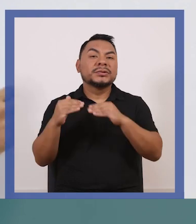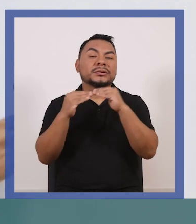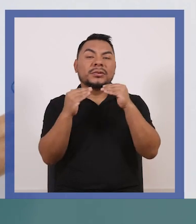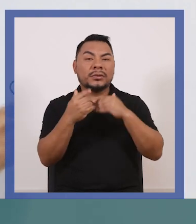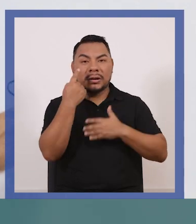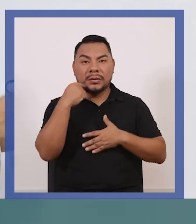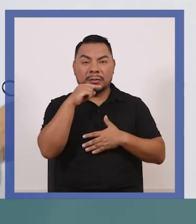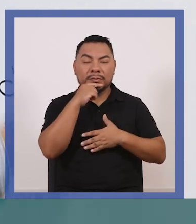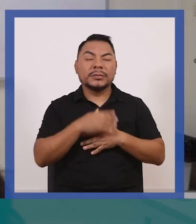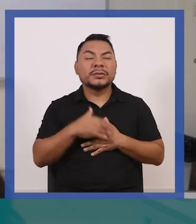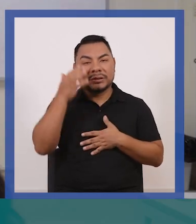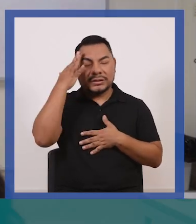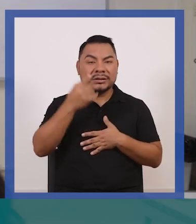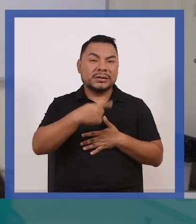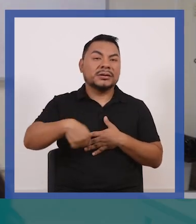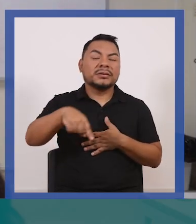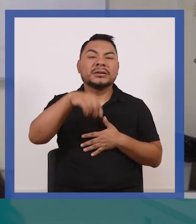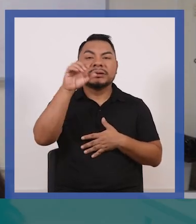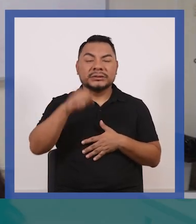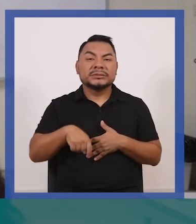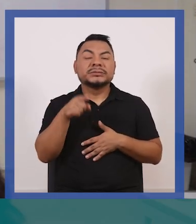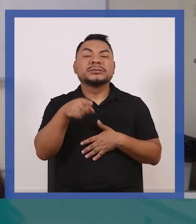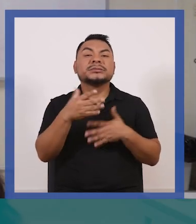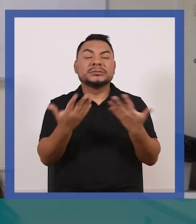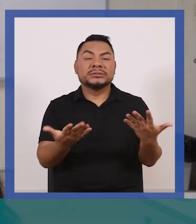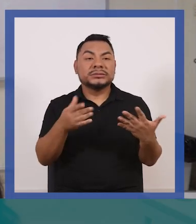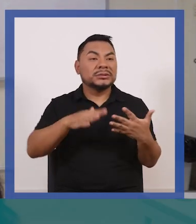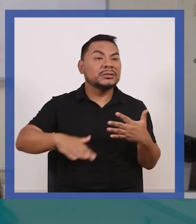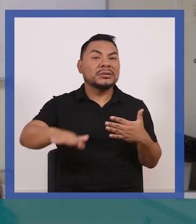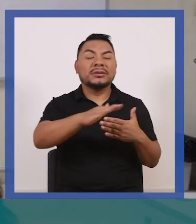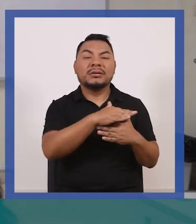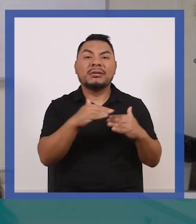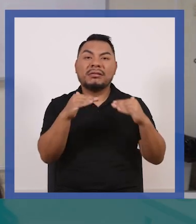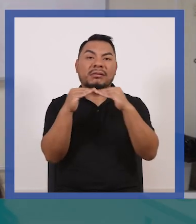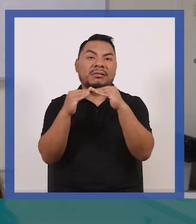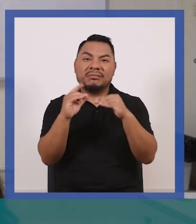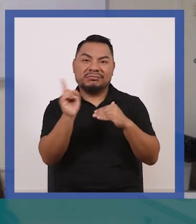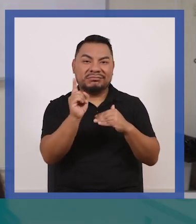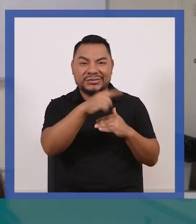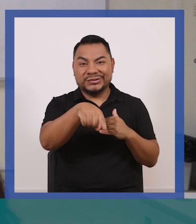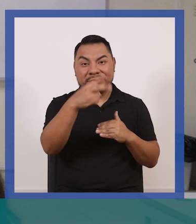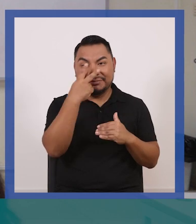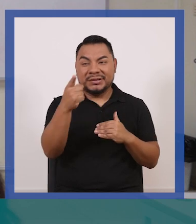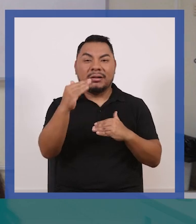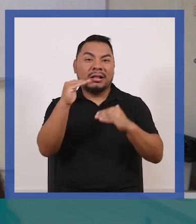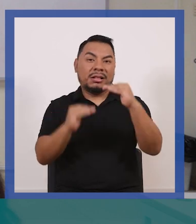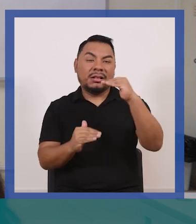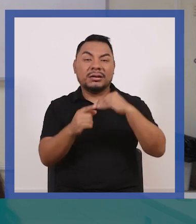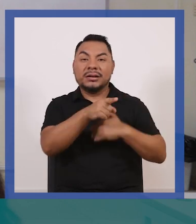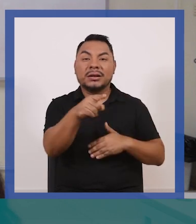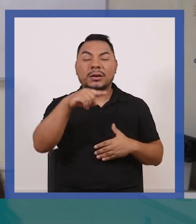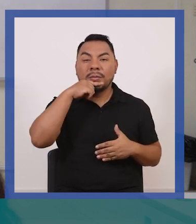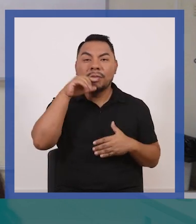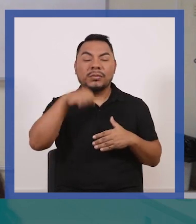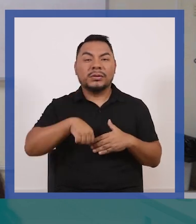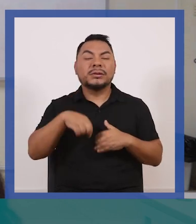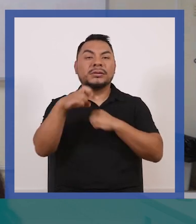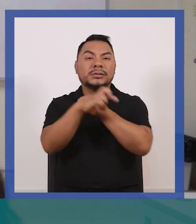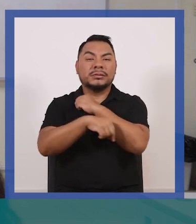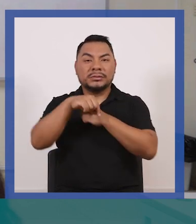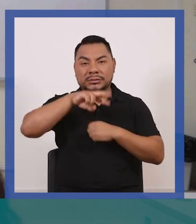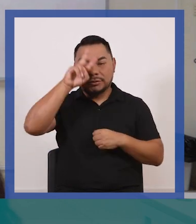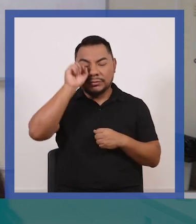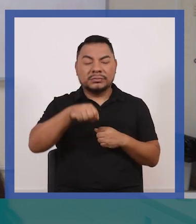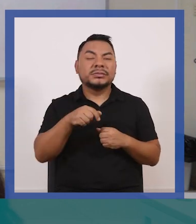de género. Creo que somos conscientes de que la cancha no está nivelada, chicas, ¿no? Que ser mujer todavía en un